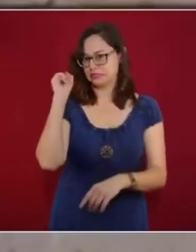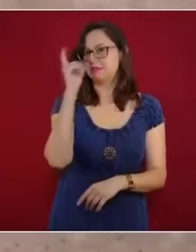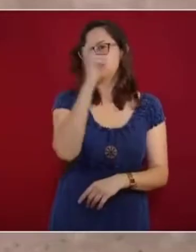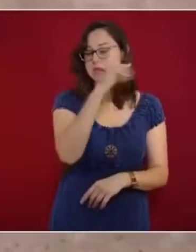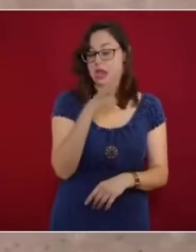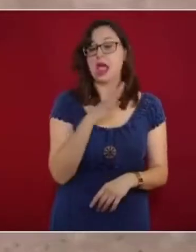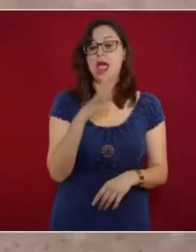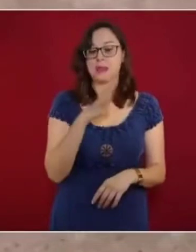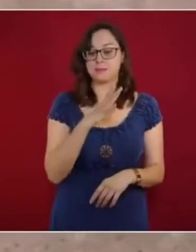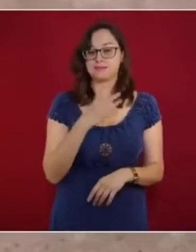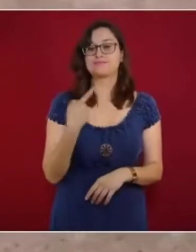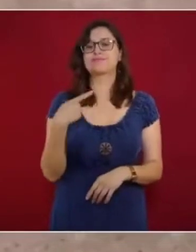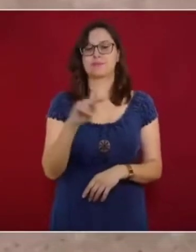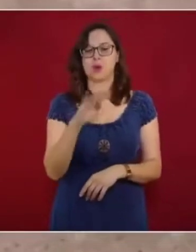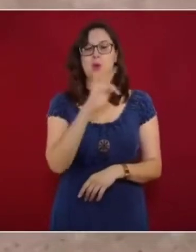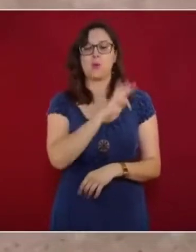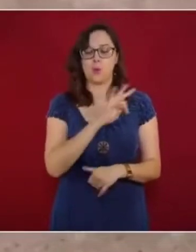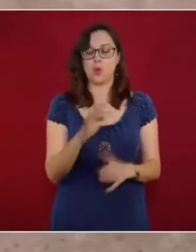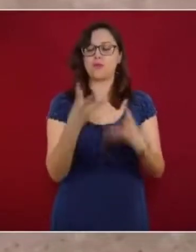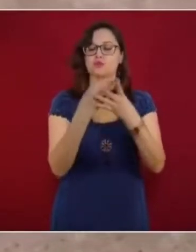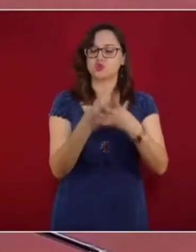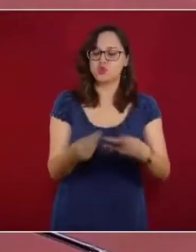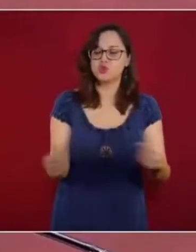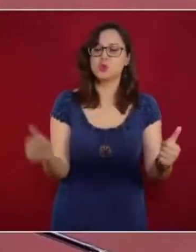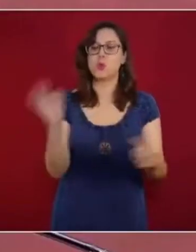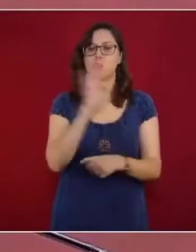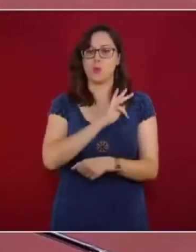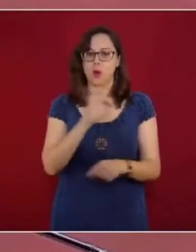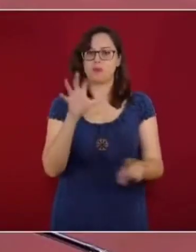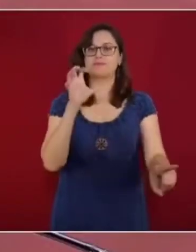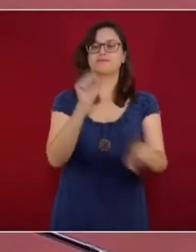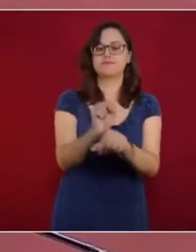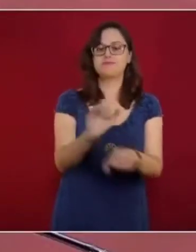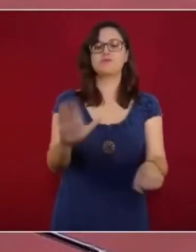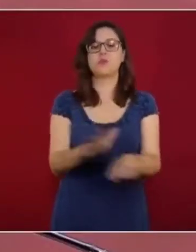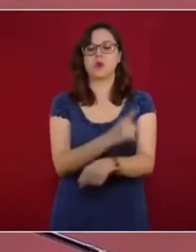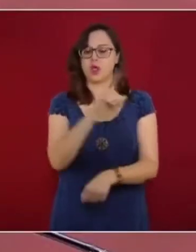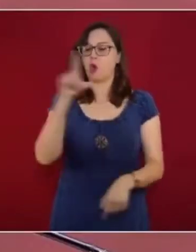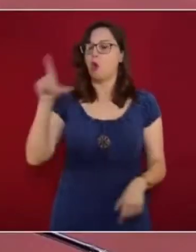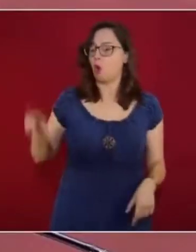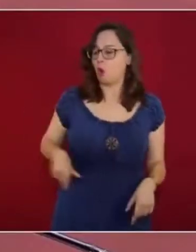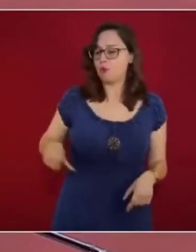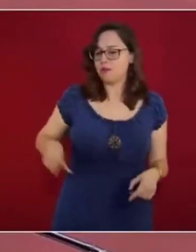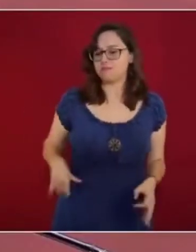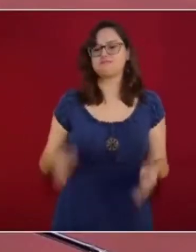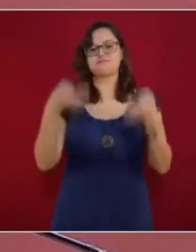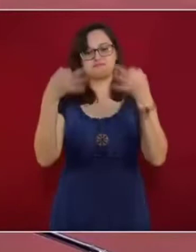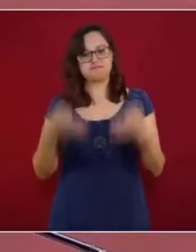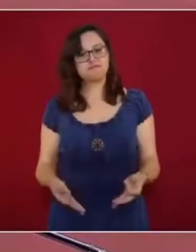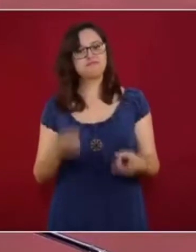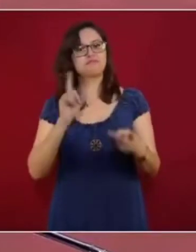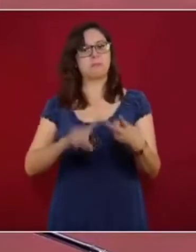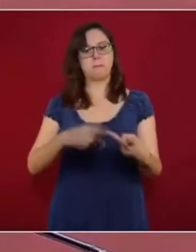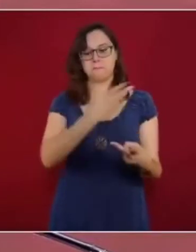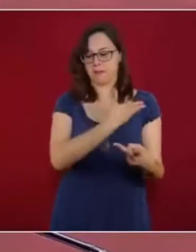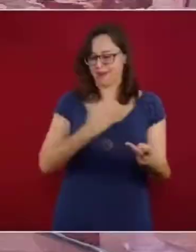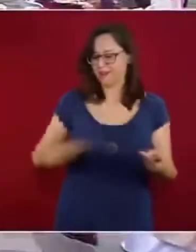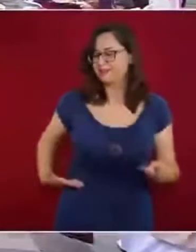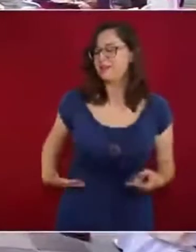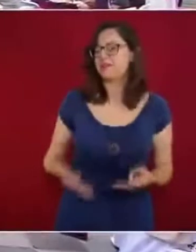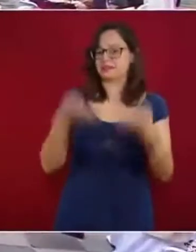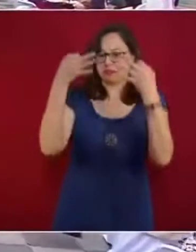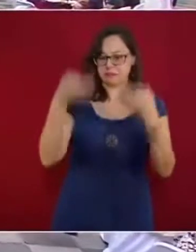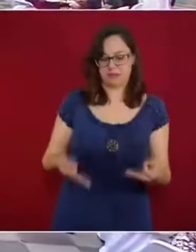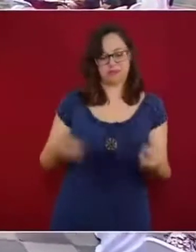lograremos, porque tenemos un buen gobierno, tenemos un buen presidente y tenemos un buen equipo de maestros. Y sé que lo vamos a